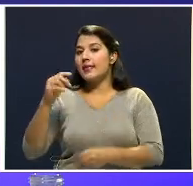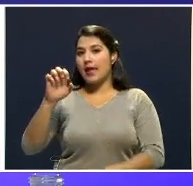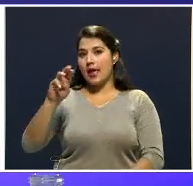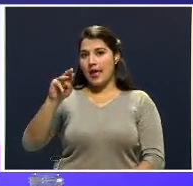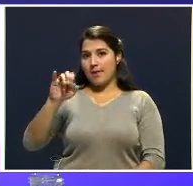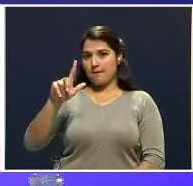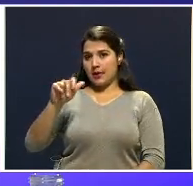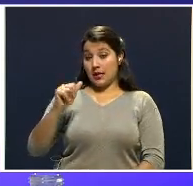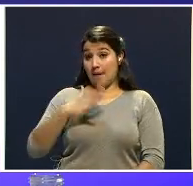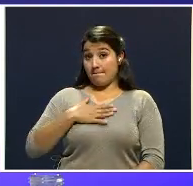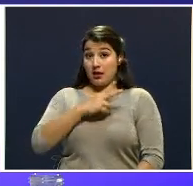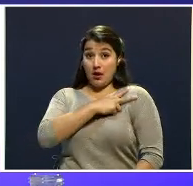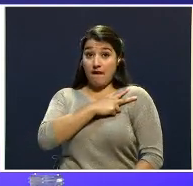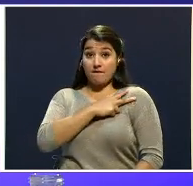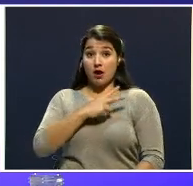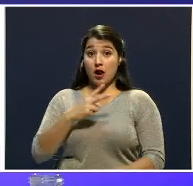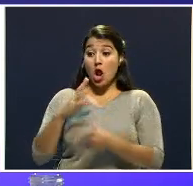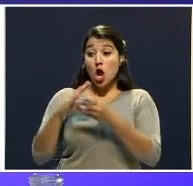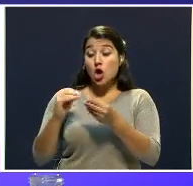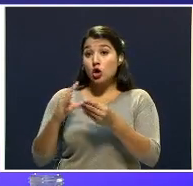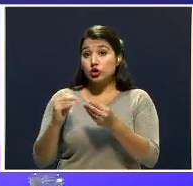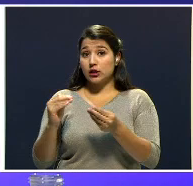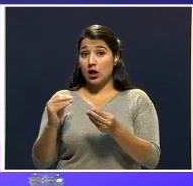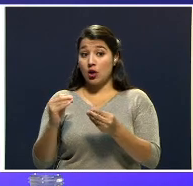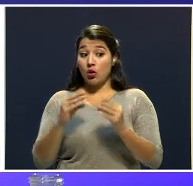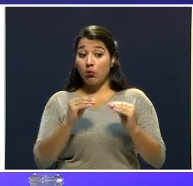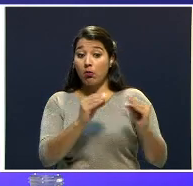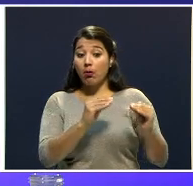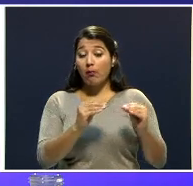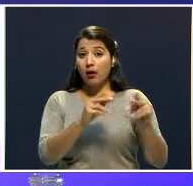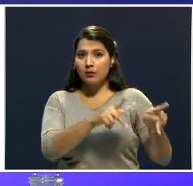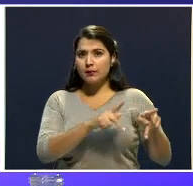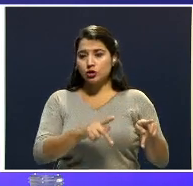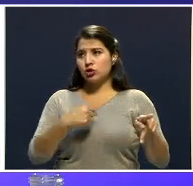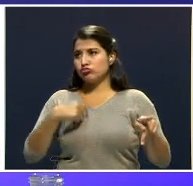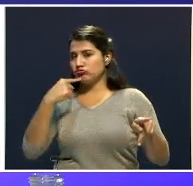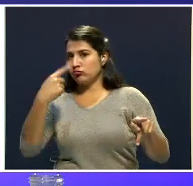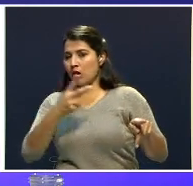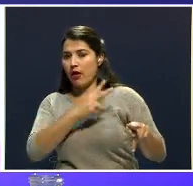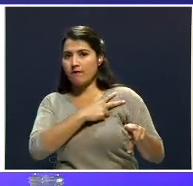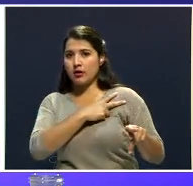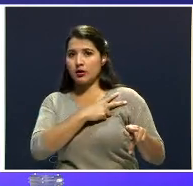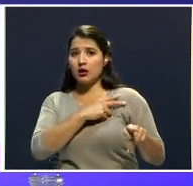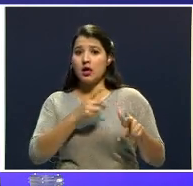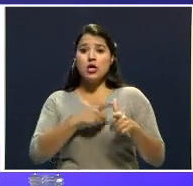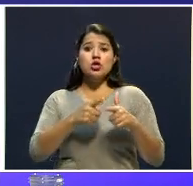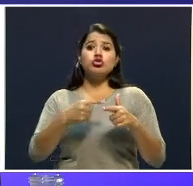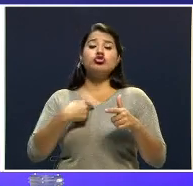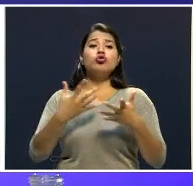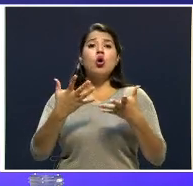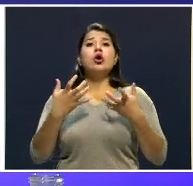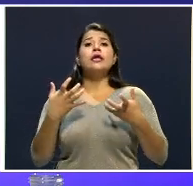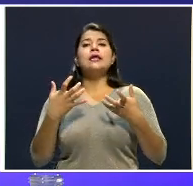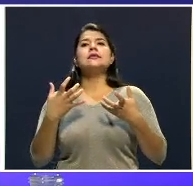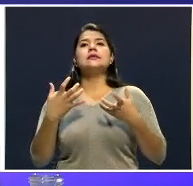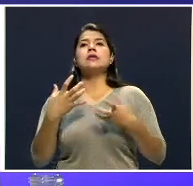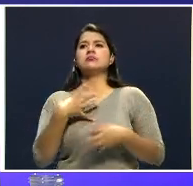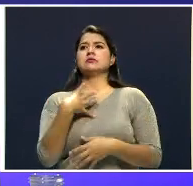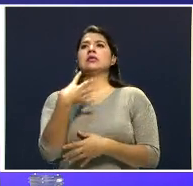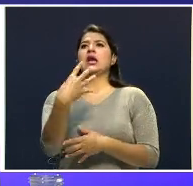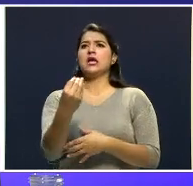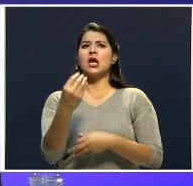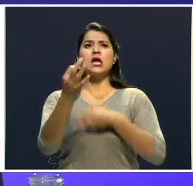jefa, lo que me estaba pasando, que la gente decía. Dice, y yo quise salir a aclarar a la prensa eso,